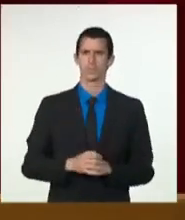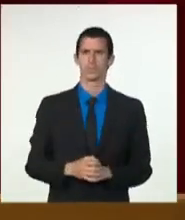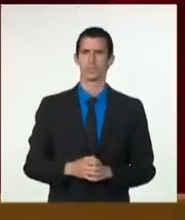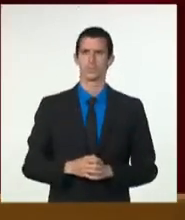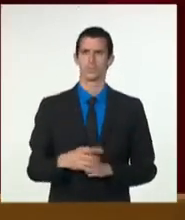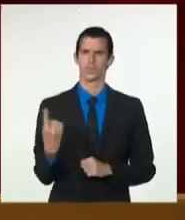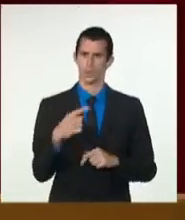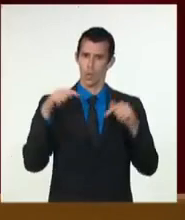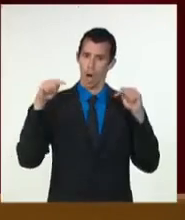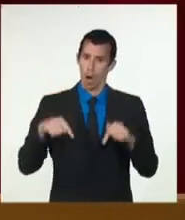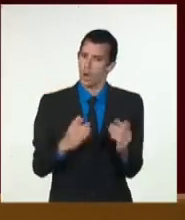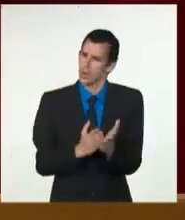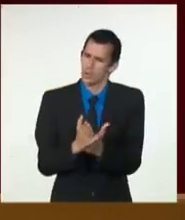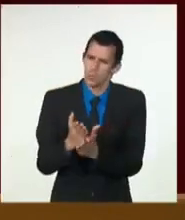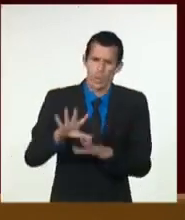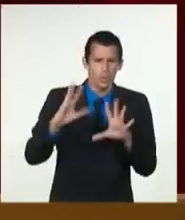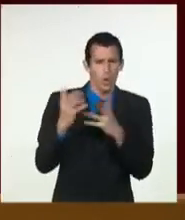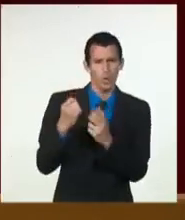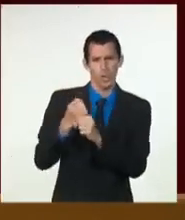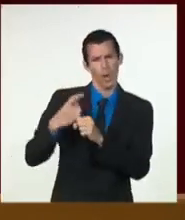importante de esta época.